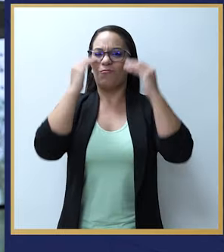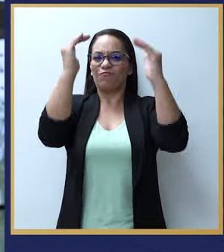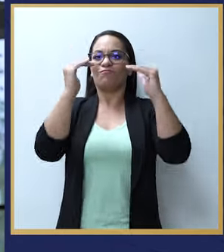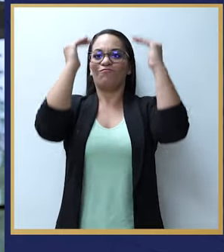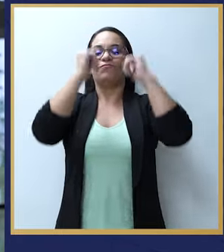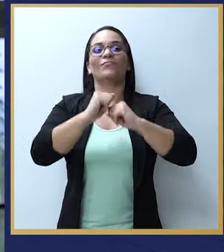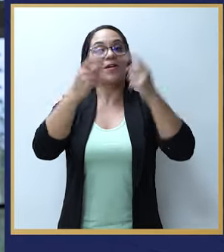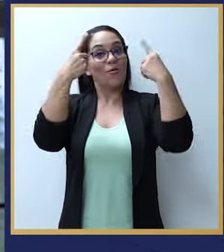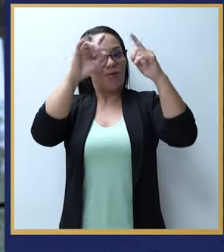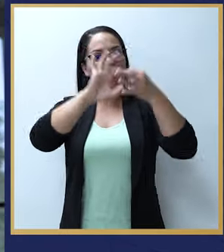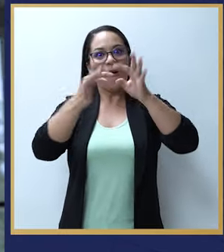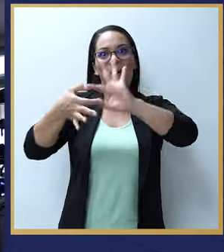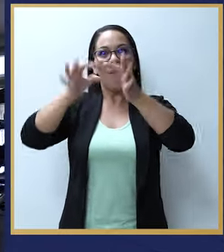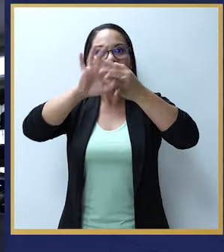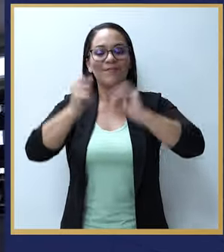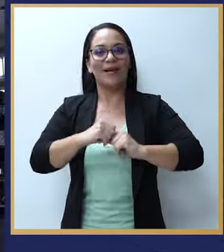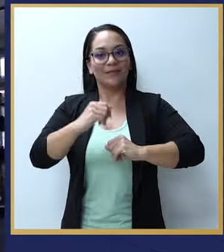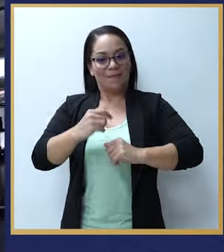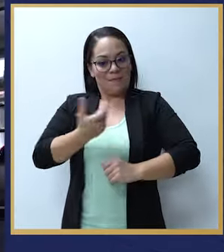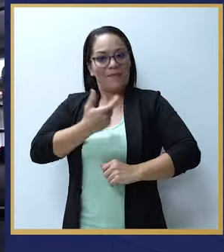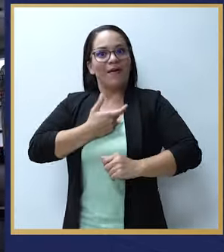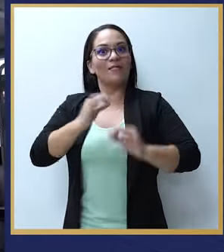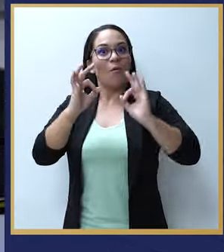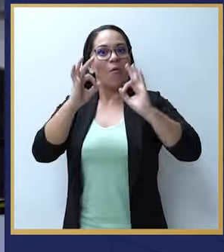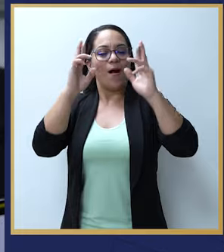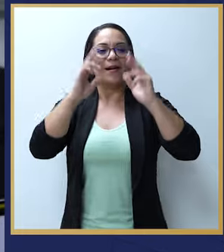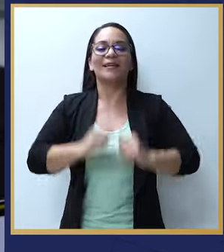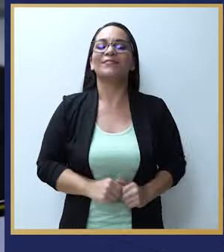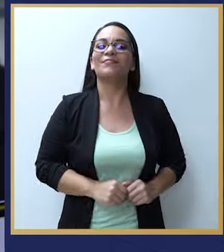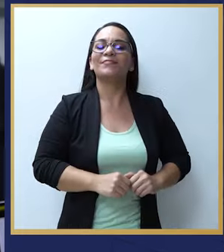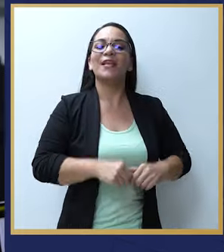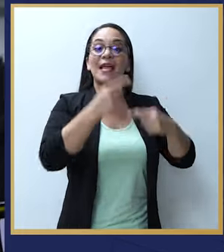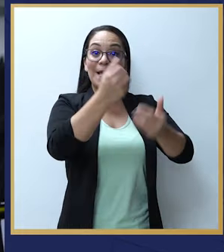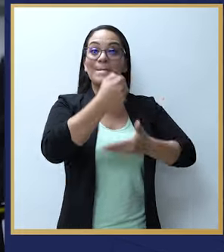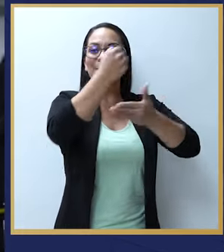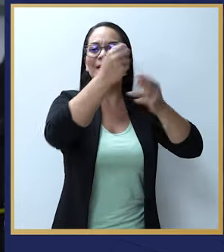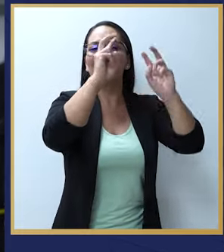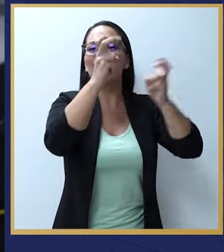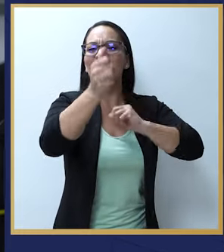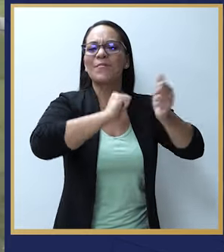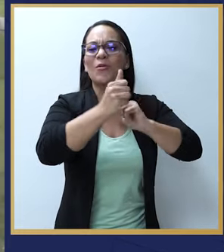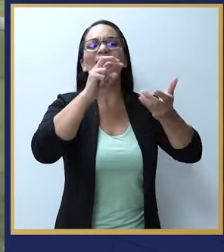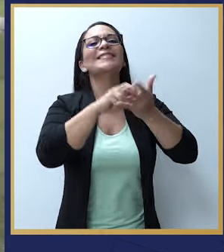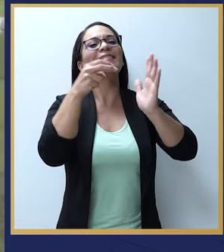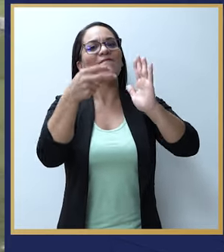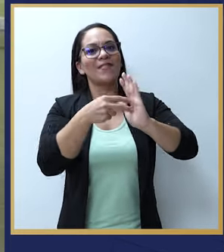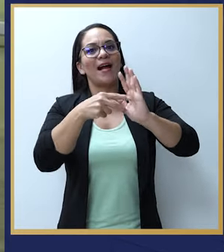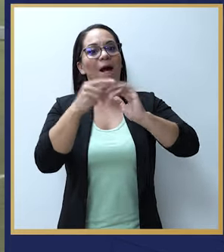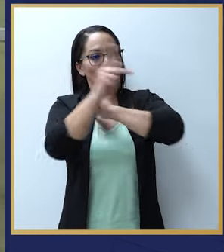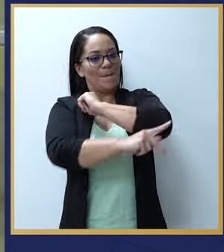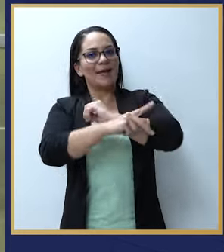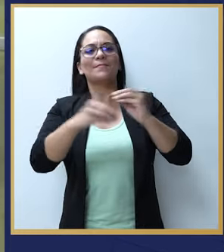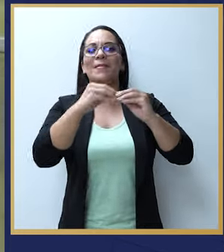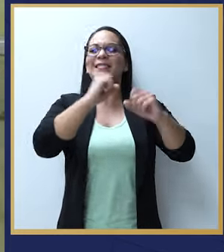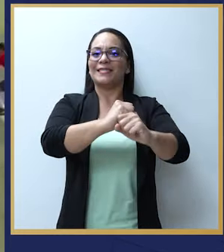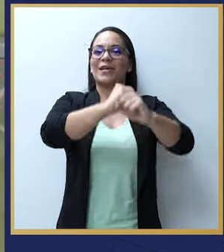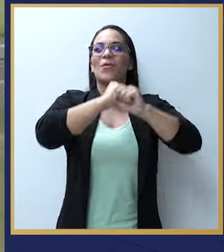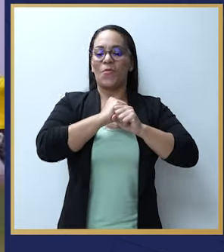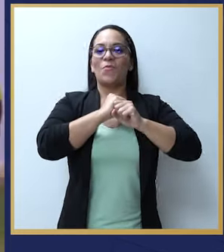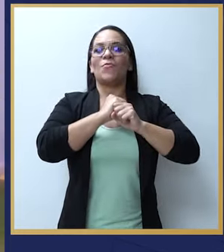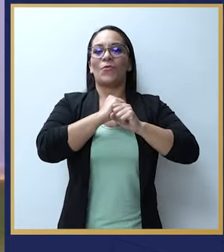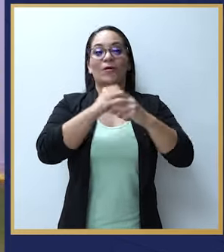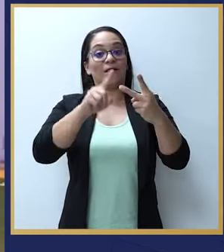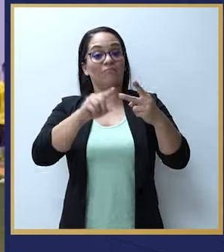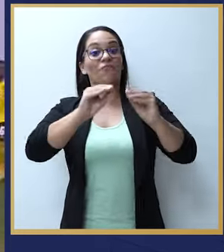hacer un ciclo olímpico, porque no aspirar una medalla olímpica, ¿verdad? Invertir en el deporte es invertir en un país más seguro